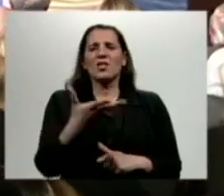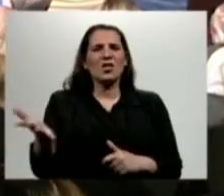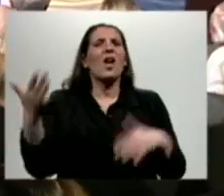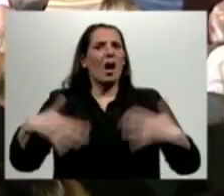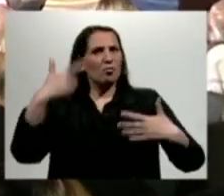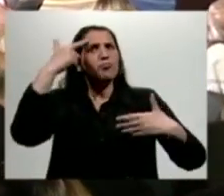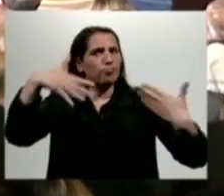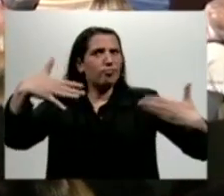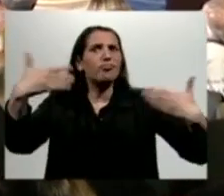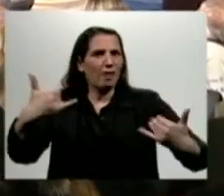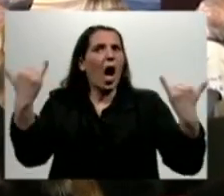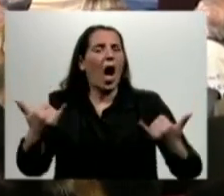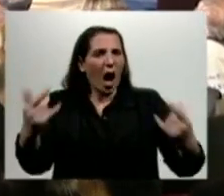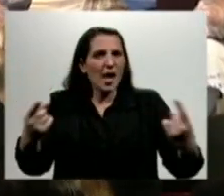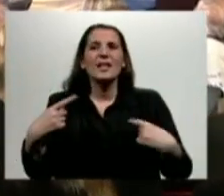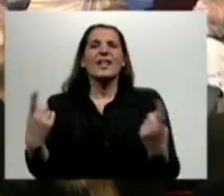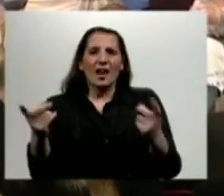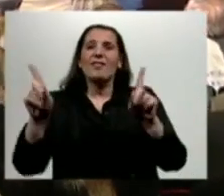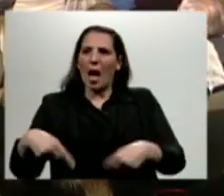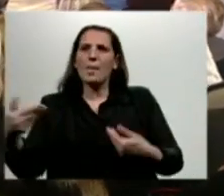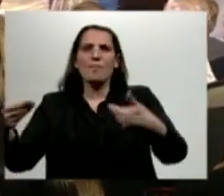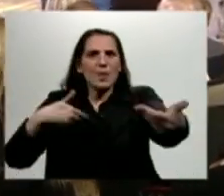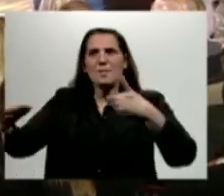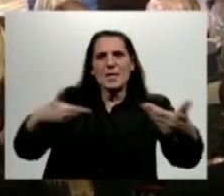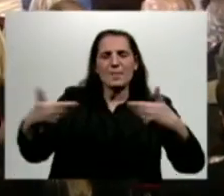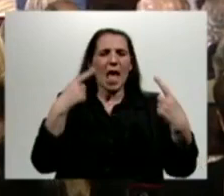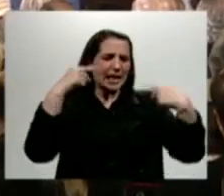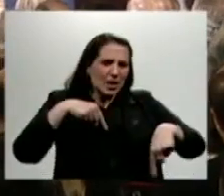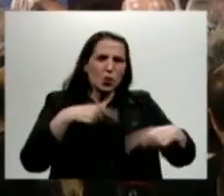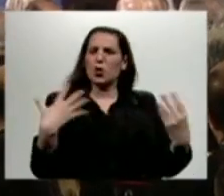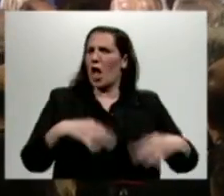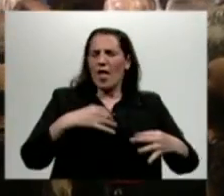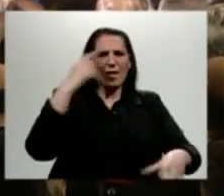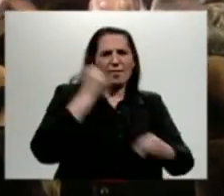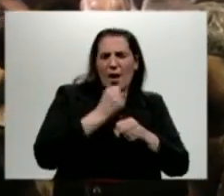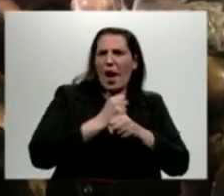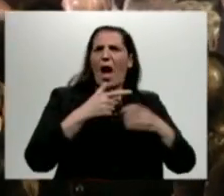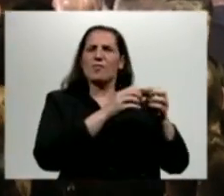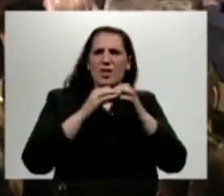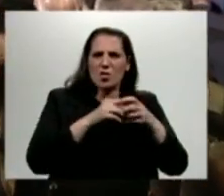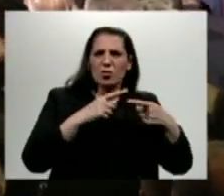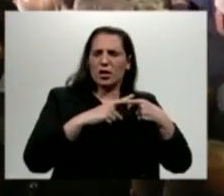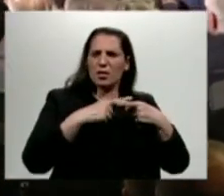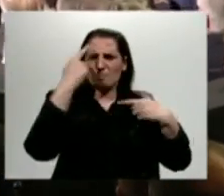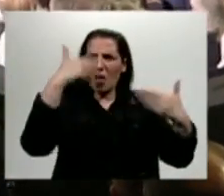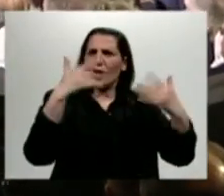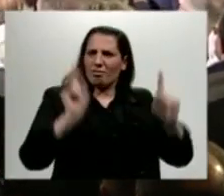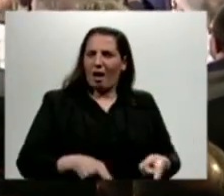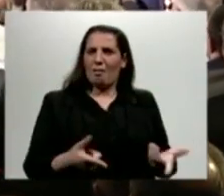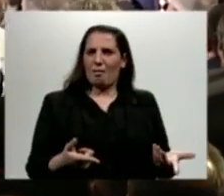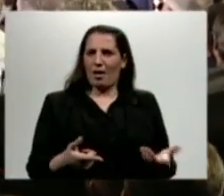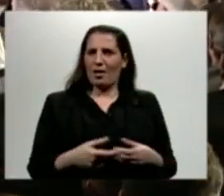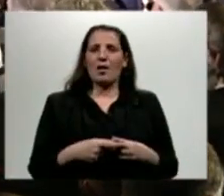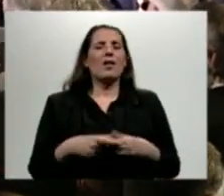madurez y exige que sus instituciones también tengan madurez, discutan y debatan los problemas de frente, no se importa si se